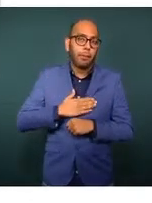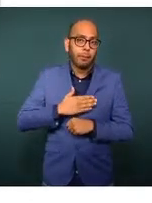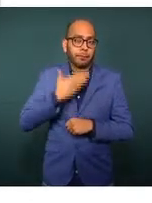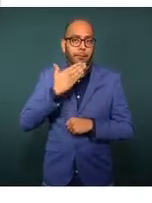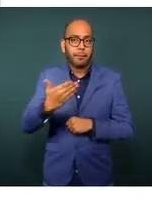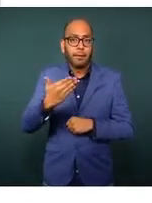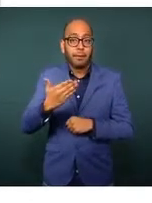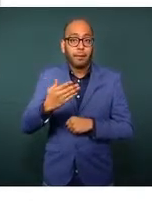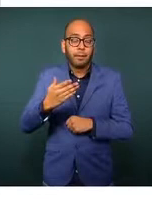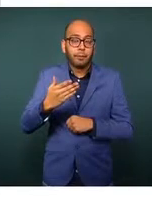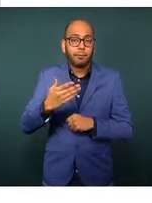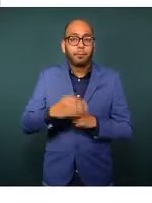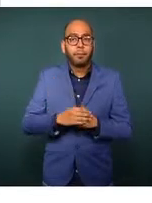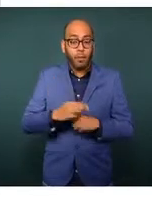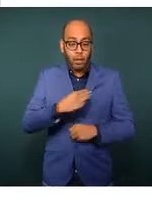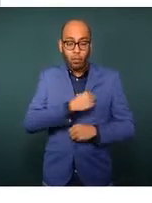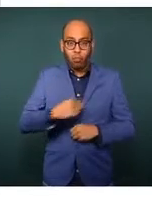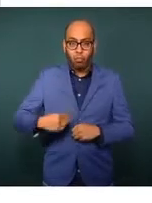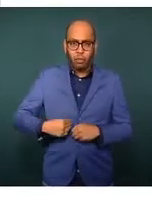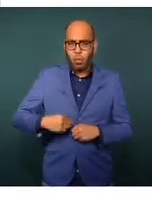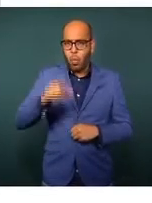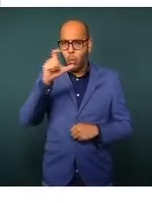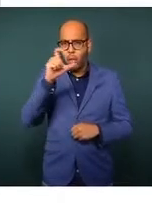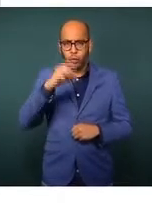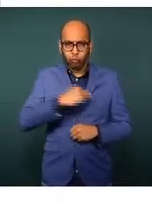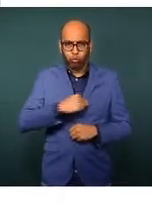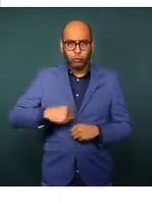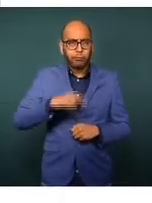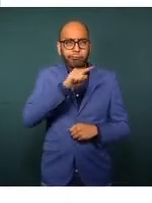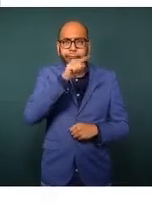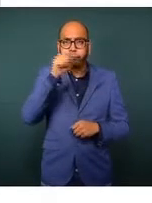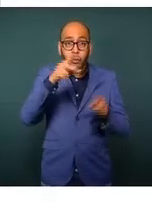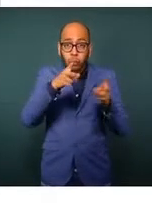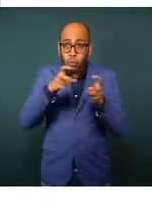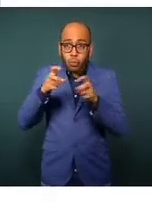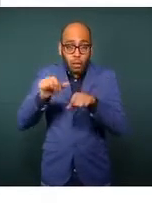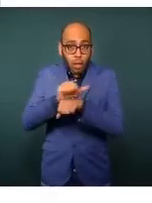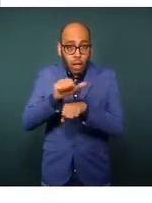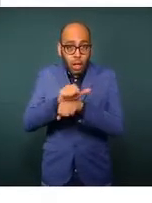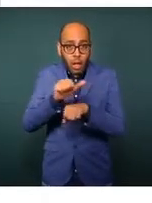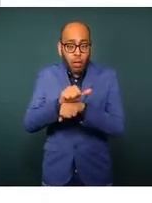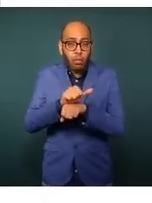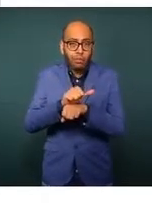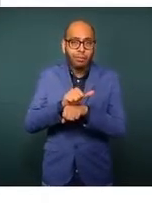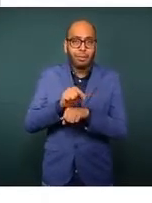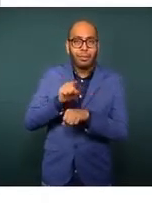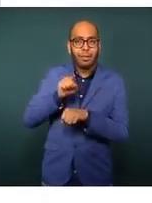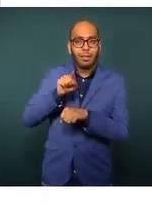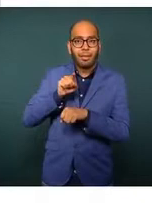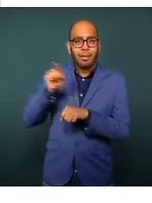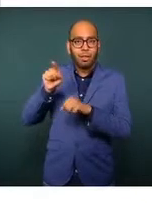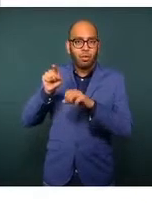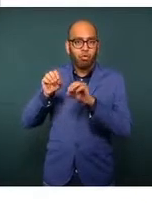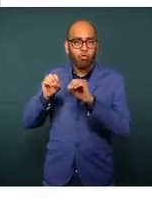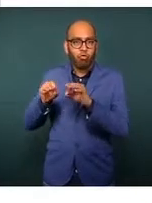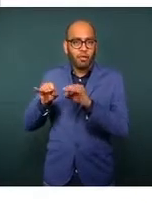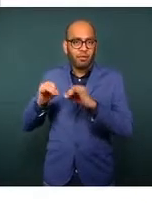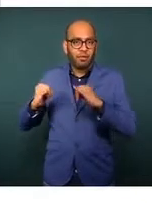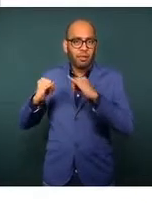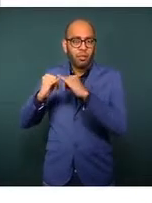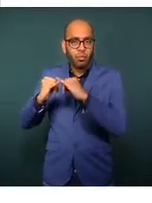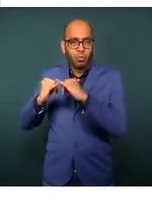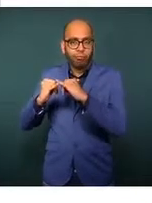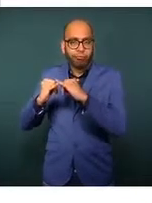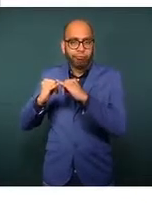en cualquiera de los municipios cuando hay un robo de vehículo se activa un sistema que hemos acordado en la mesa